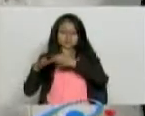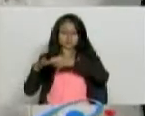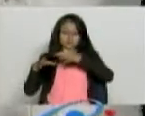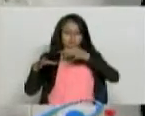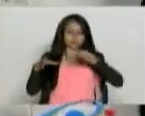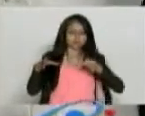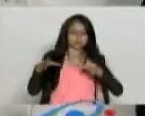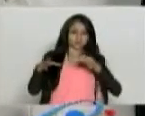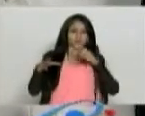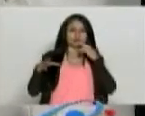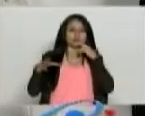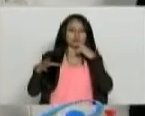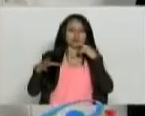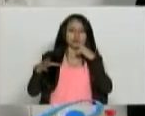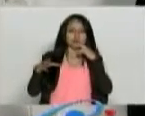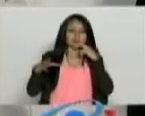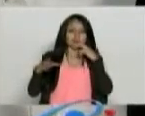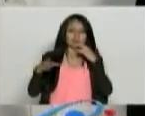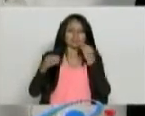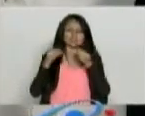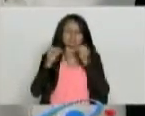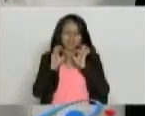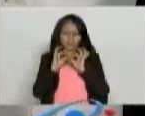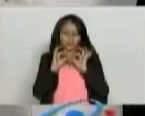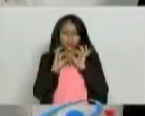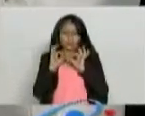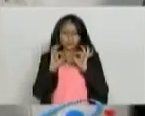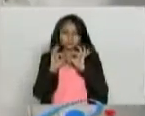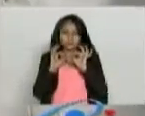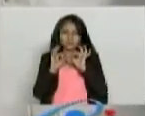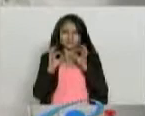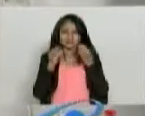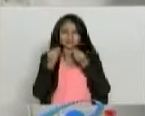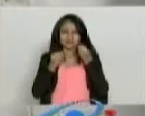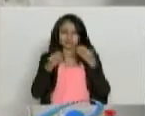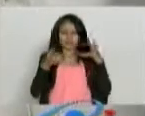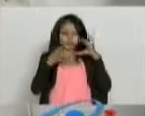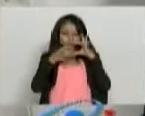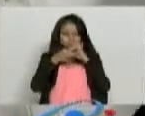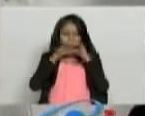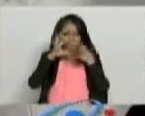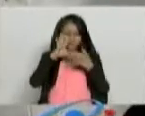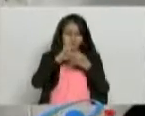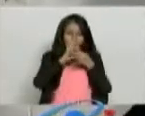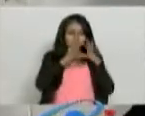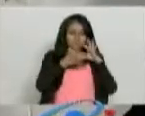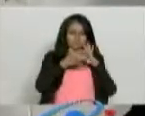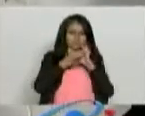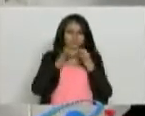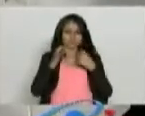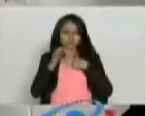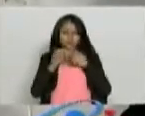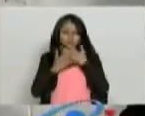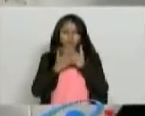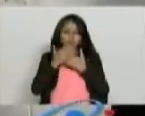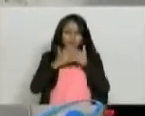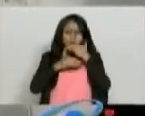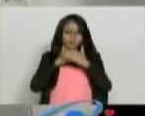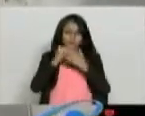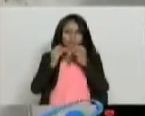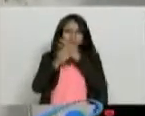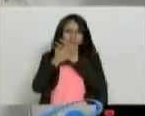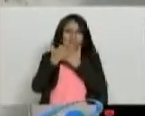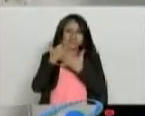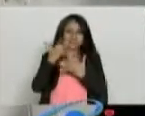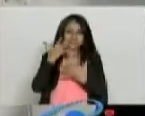son unas bolitas que nosotros tenemos. Y son las que se unen cuando uno empieza a sangrar. Y